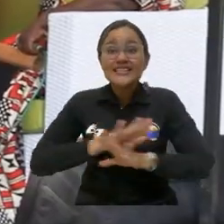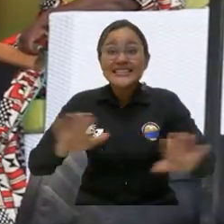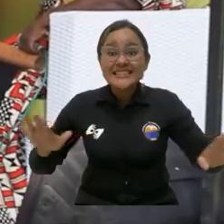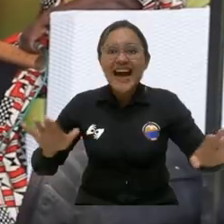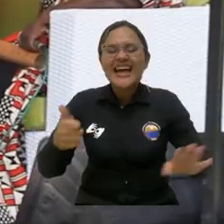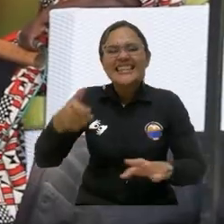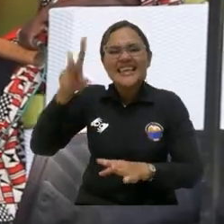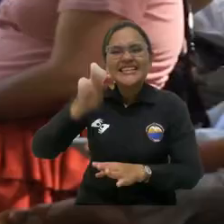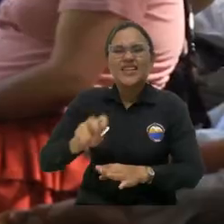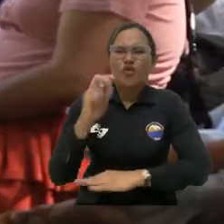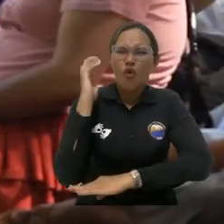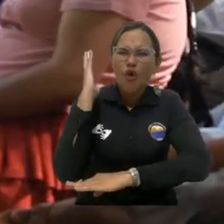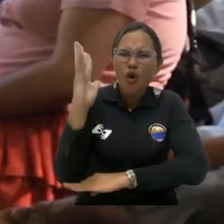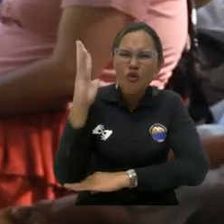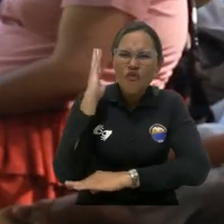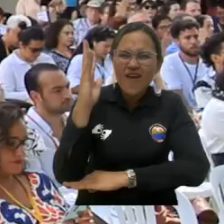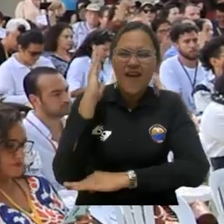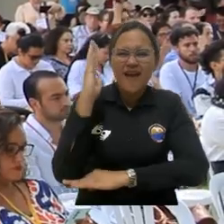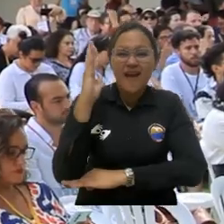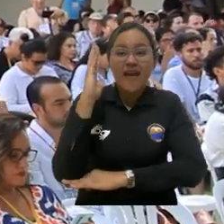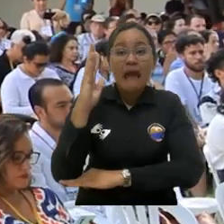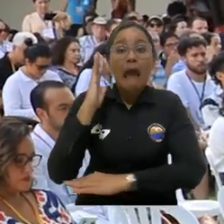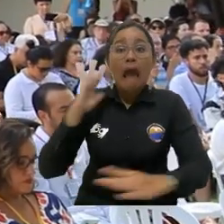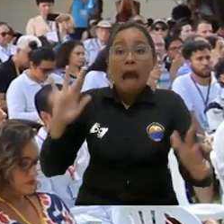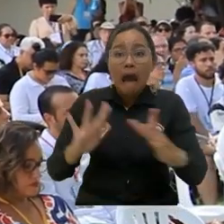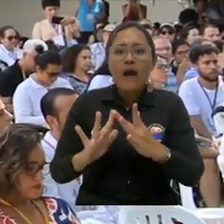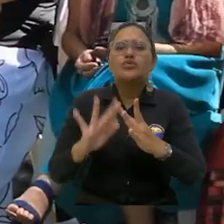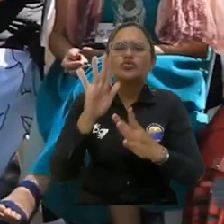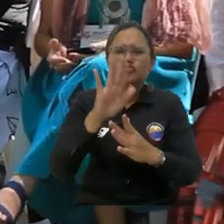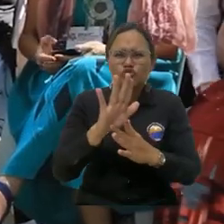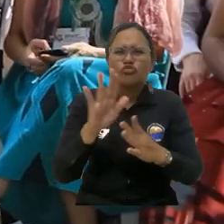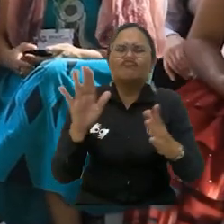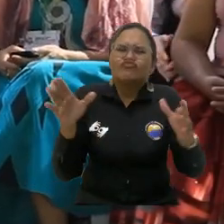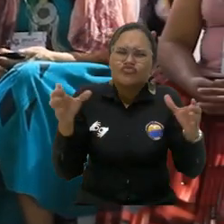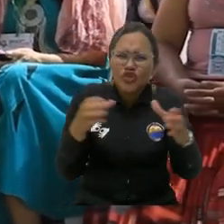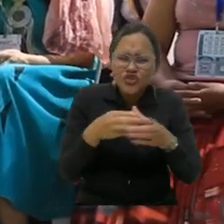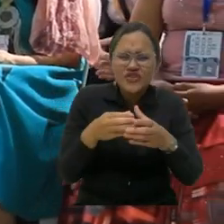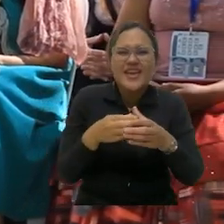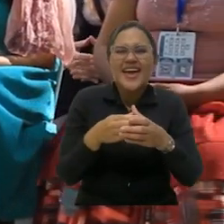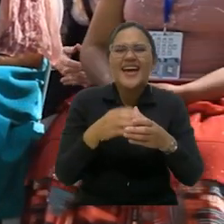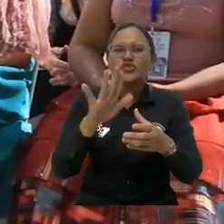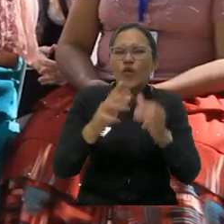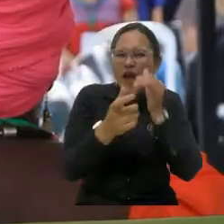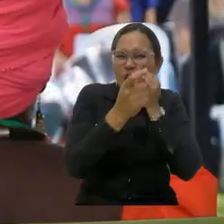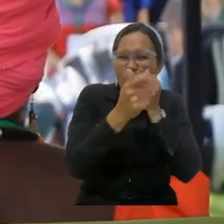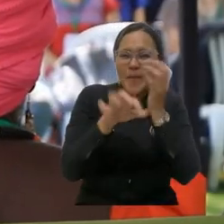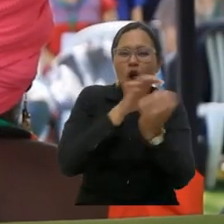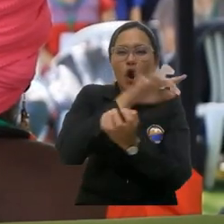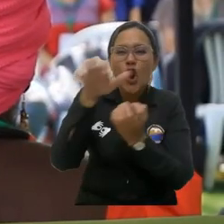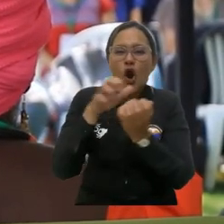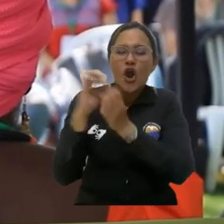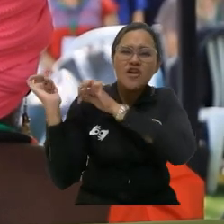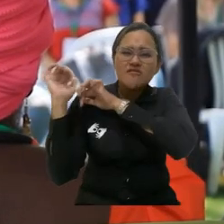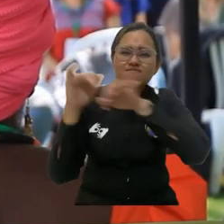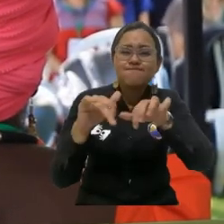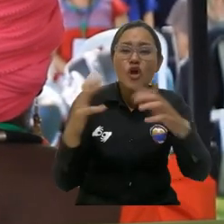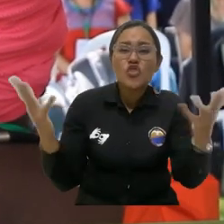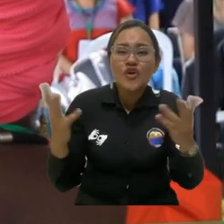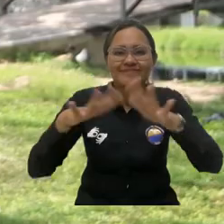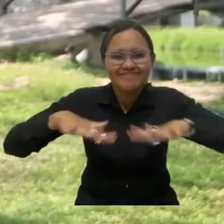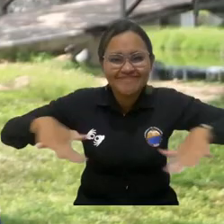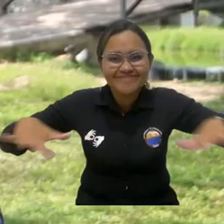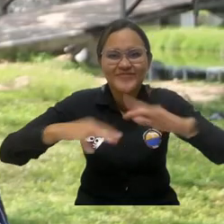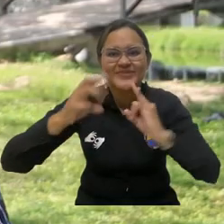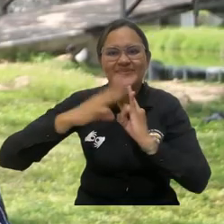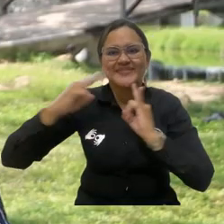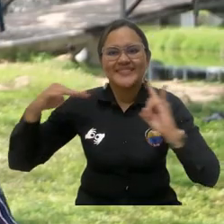17ª edición de la Conferencia Bienal de la Sociedad Internacional de Economía Ecológica que tuvo como sede la Universidad del Magdalena.